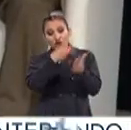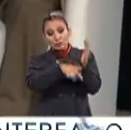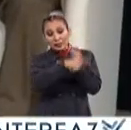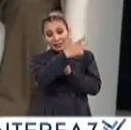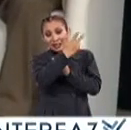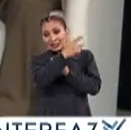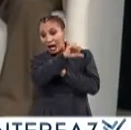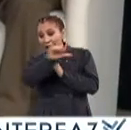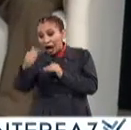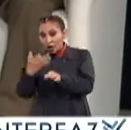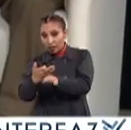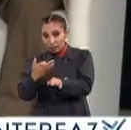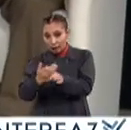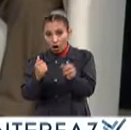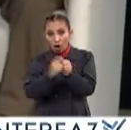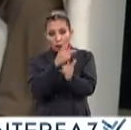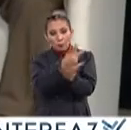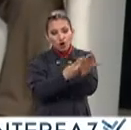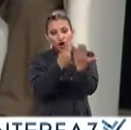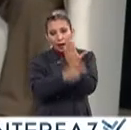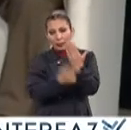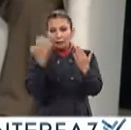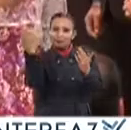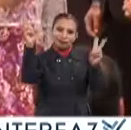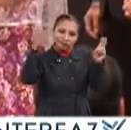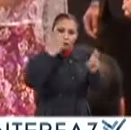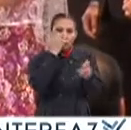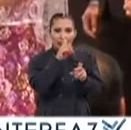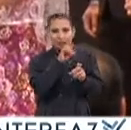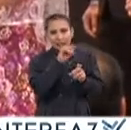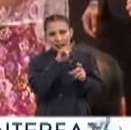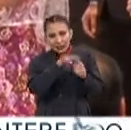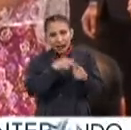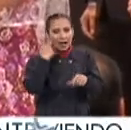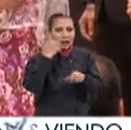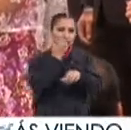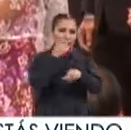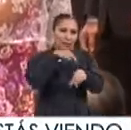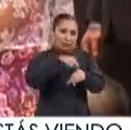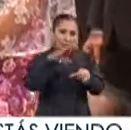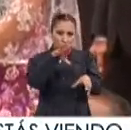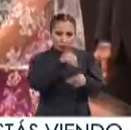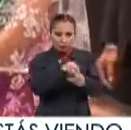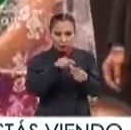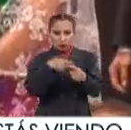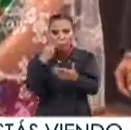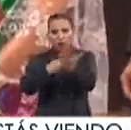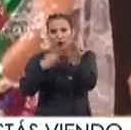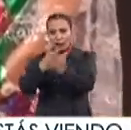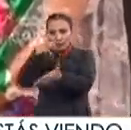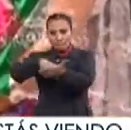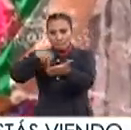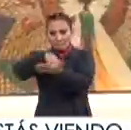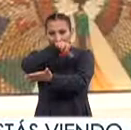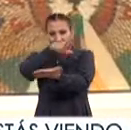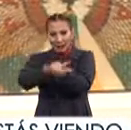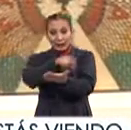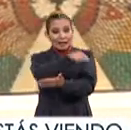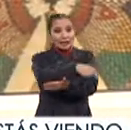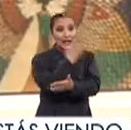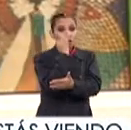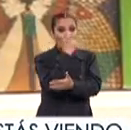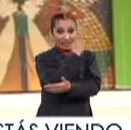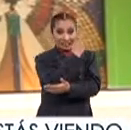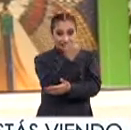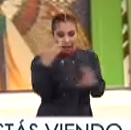2013 a la fecha A través de programas como Escuela Digna Escuelas de Tiempo Completo Del Programa de la Reforma Educativa Y de Escuelas